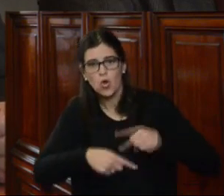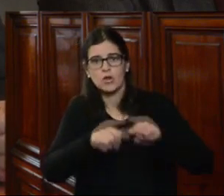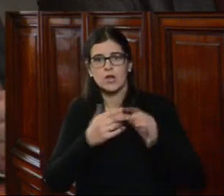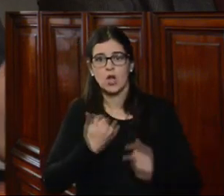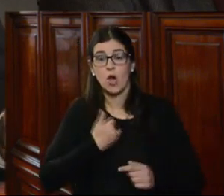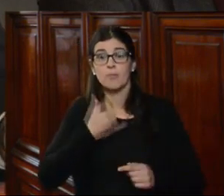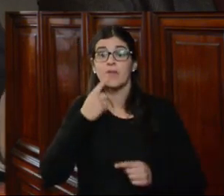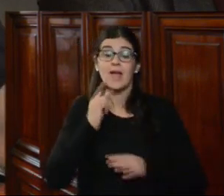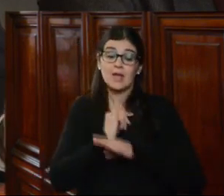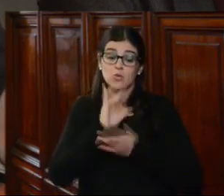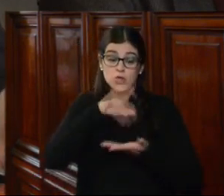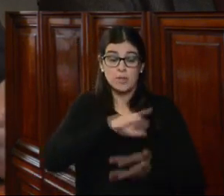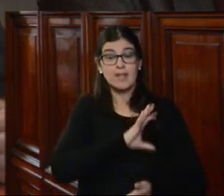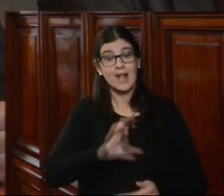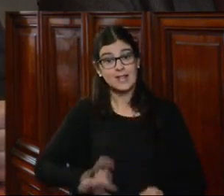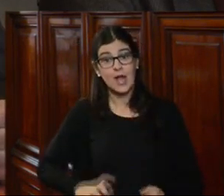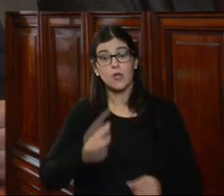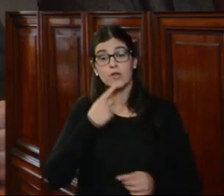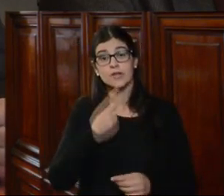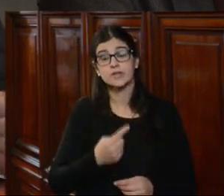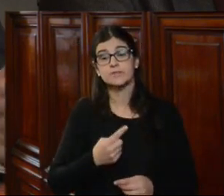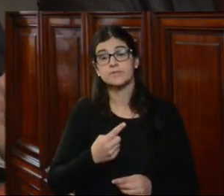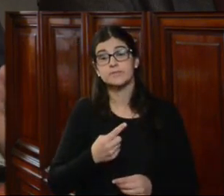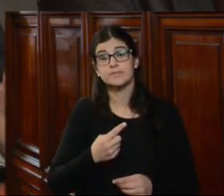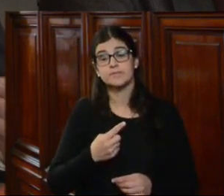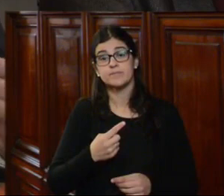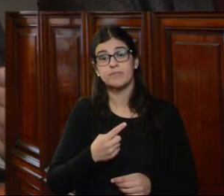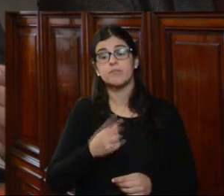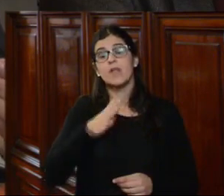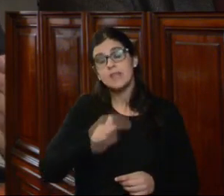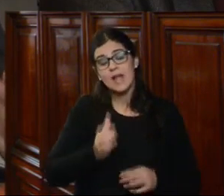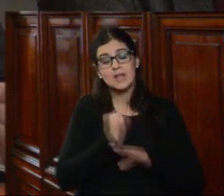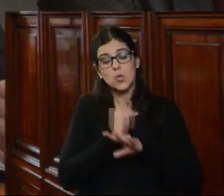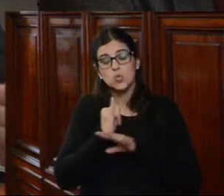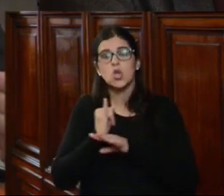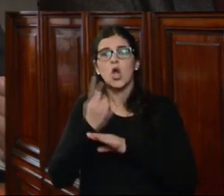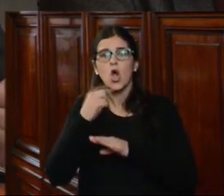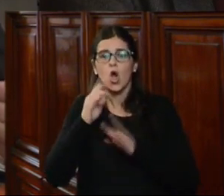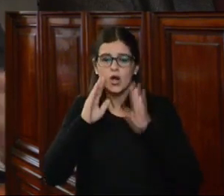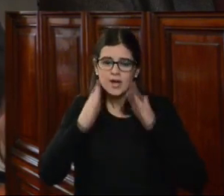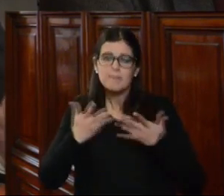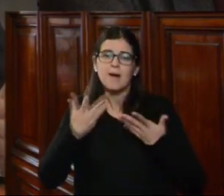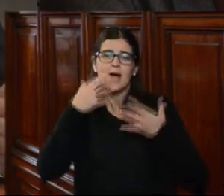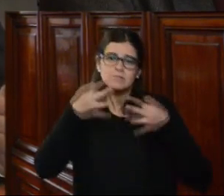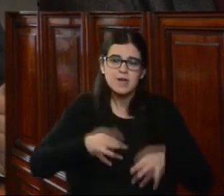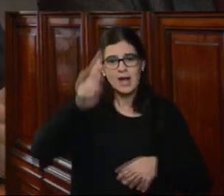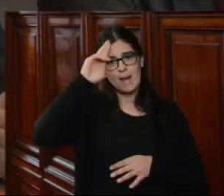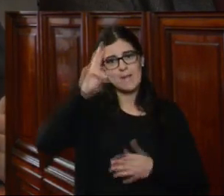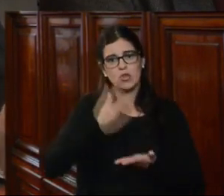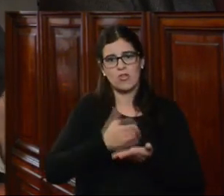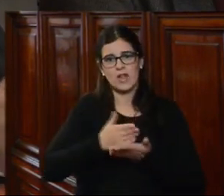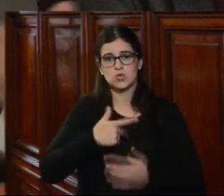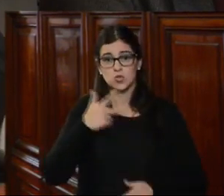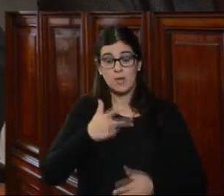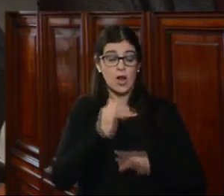La institucionalidad estatal, se dice, cuenta con instituciones con facultades para asegurar el respeto a los derechos humanos.